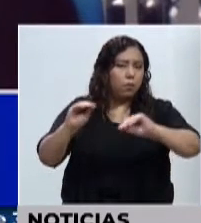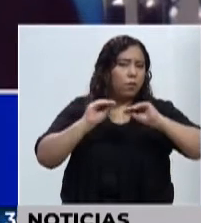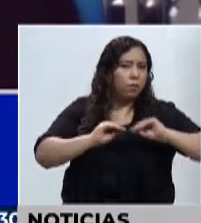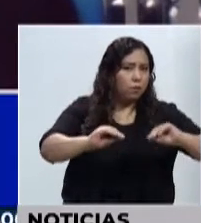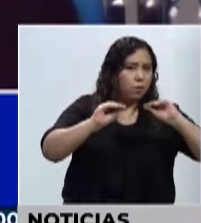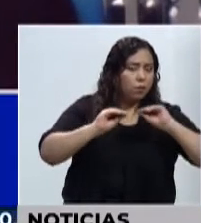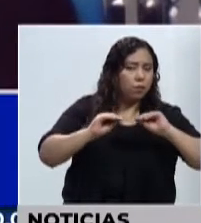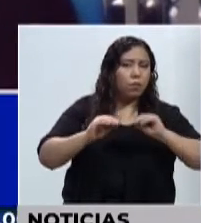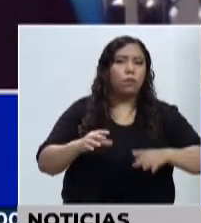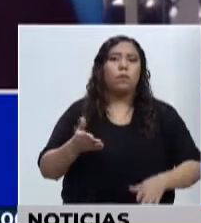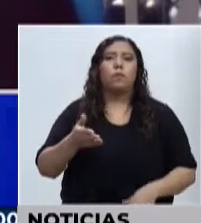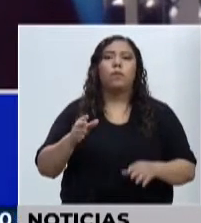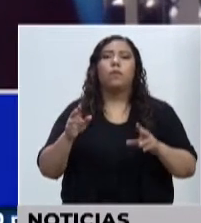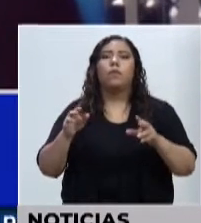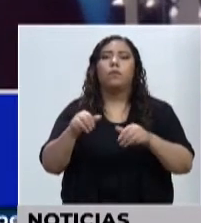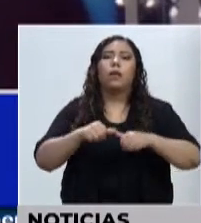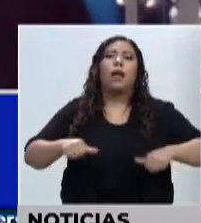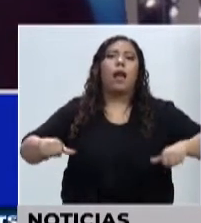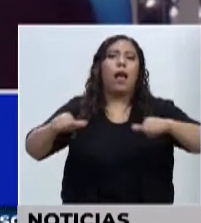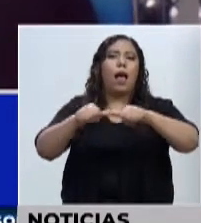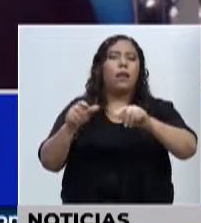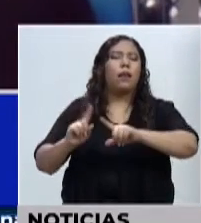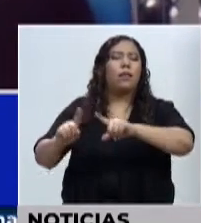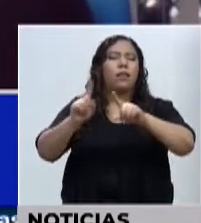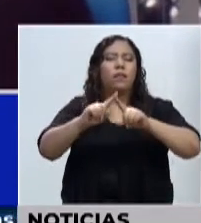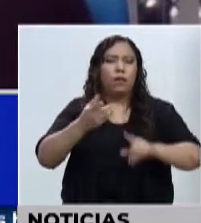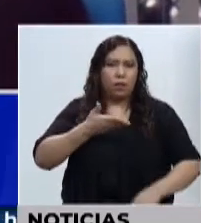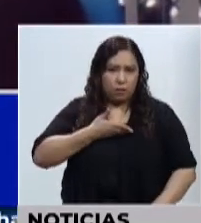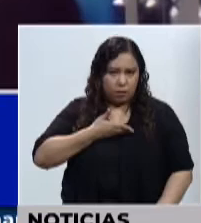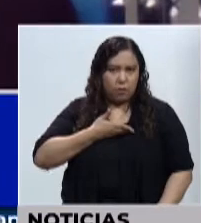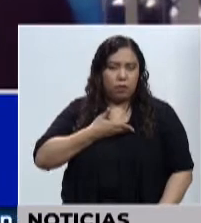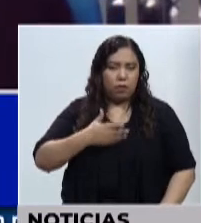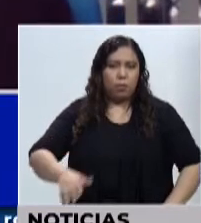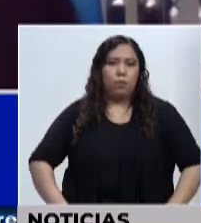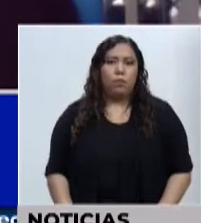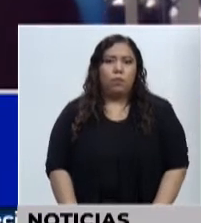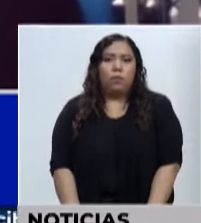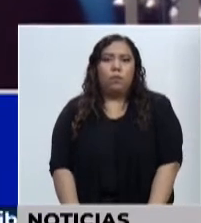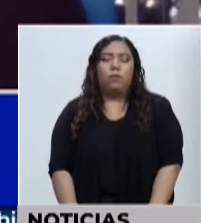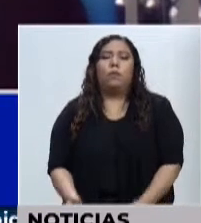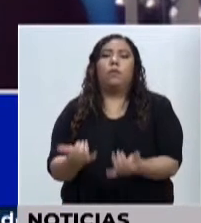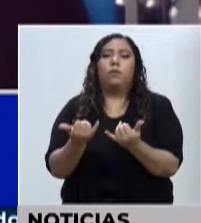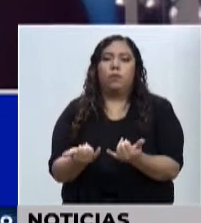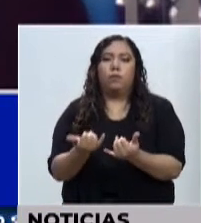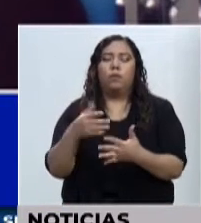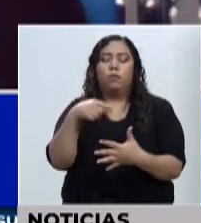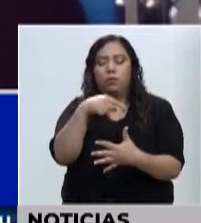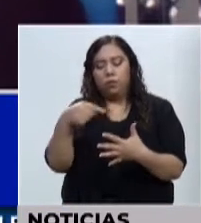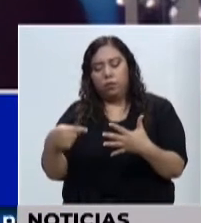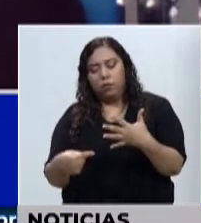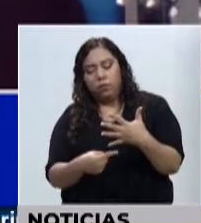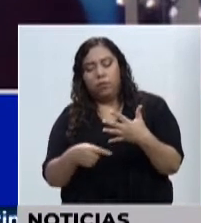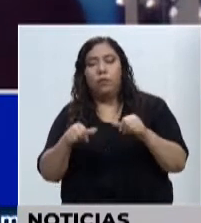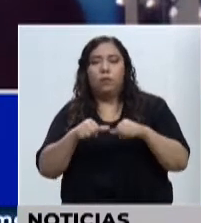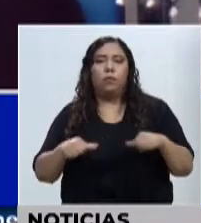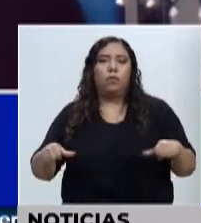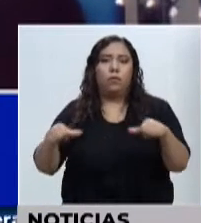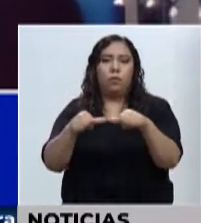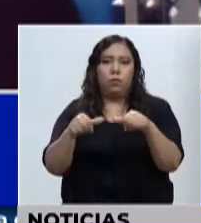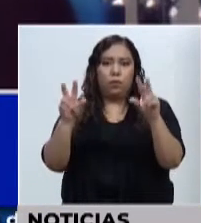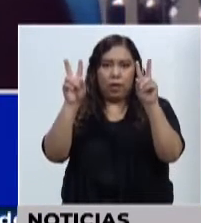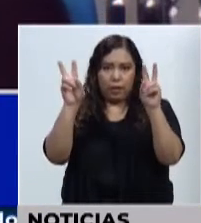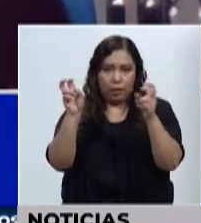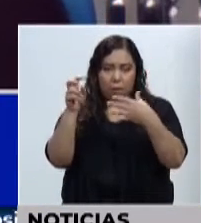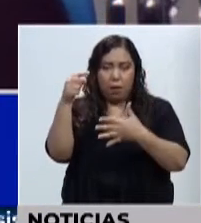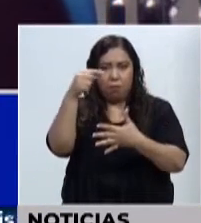temáticas y ahorita nosotros estamos centrados en cinco. Como tenemos que cumplir con el mandato